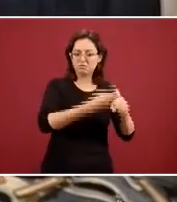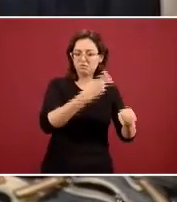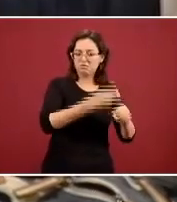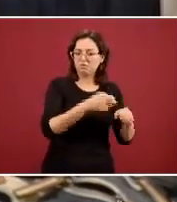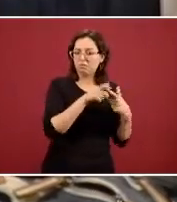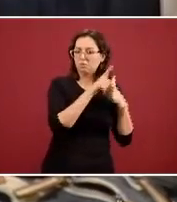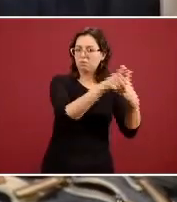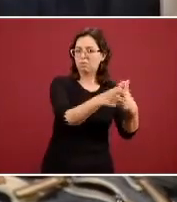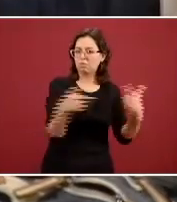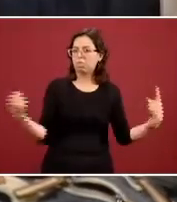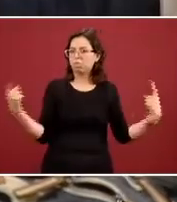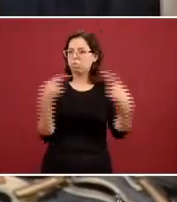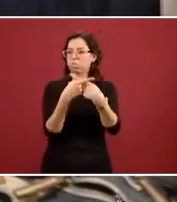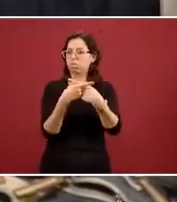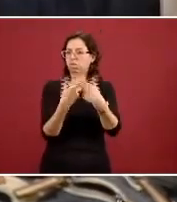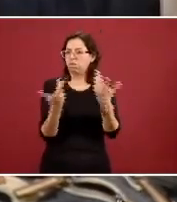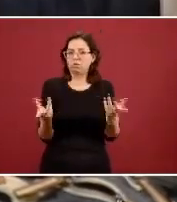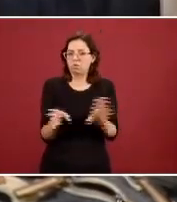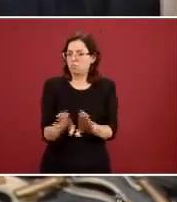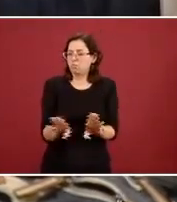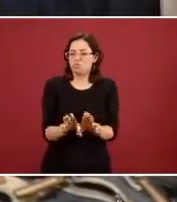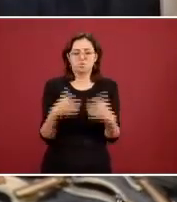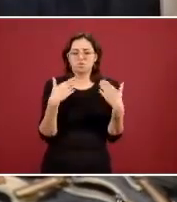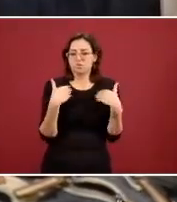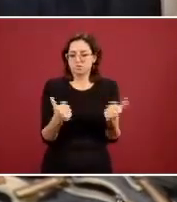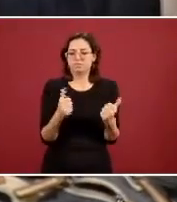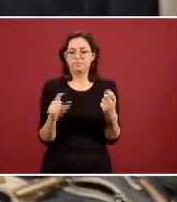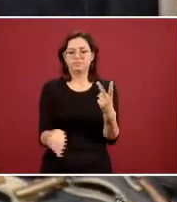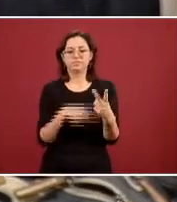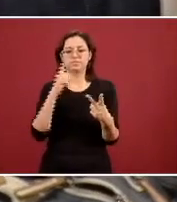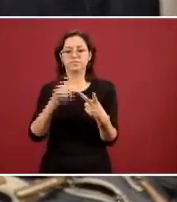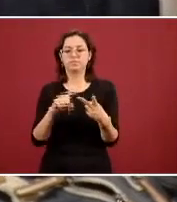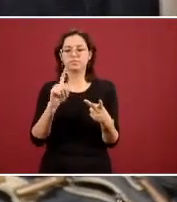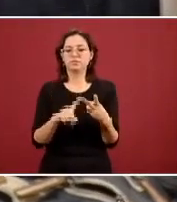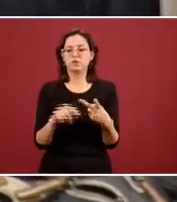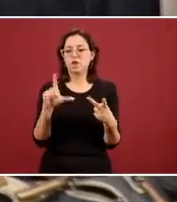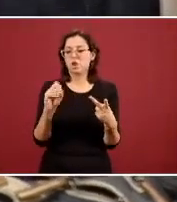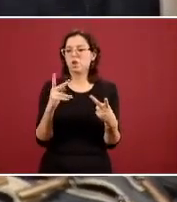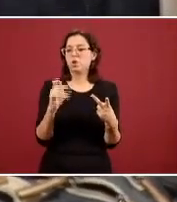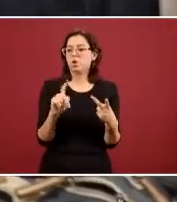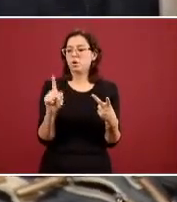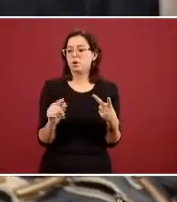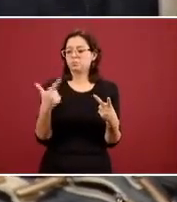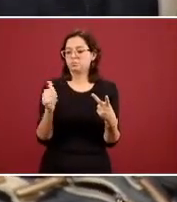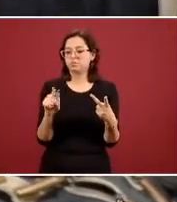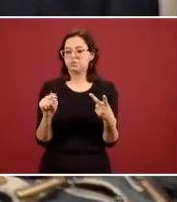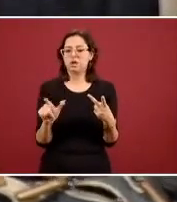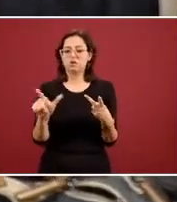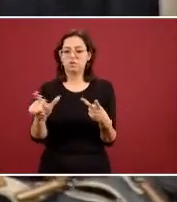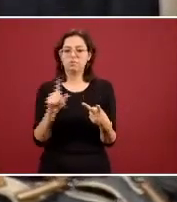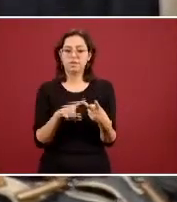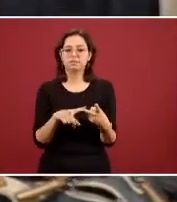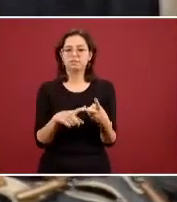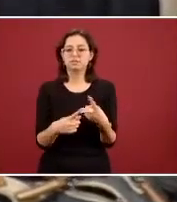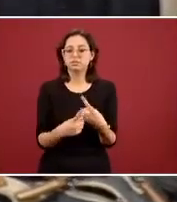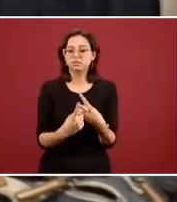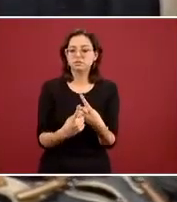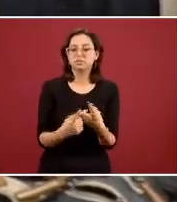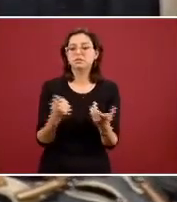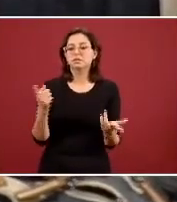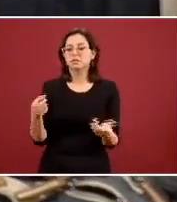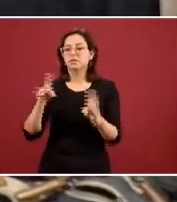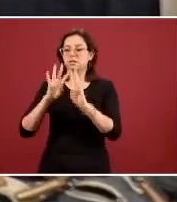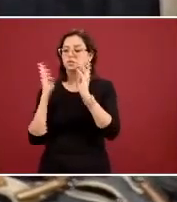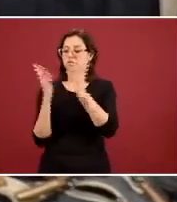otra parte en otro tema que me parece que no se ha tocado doctor López-Gatell quisiera saber qué se está hablando en el seno del Consejo de